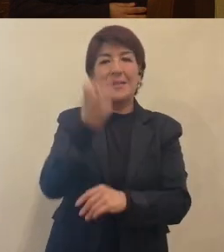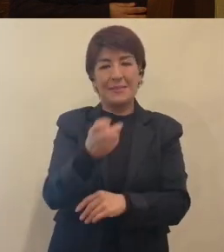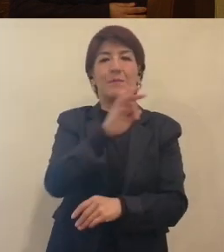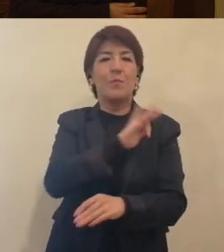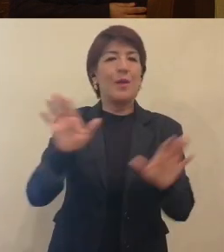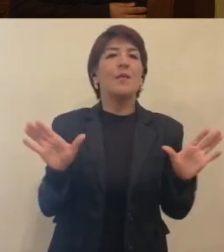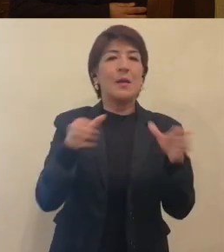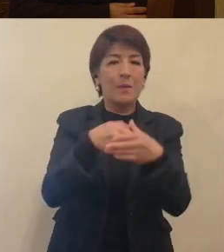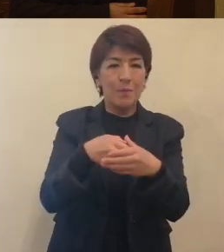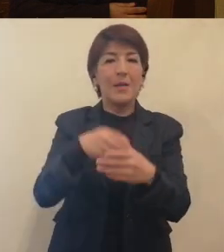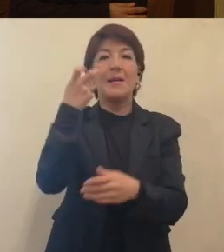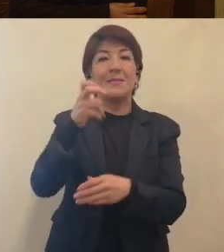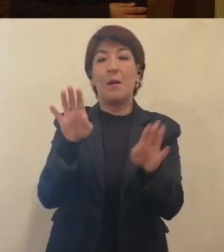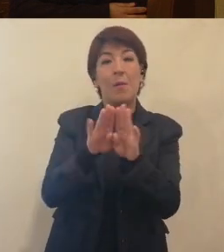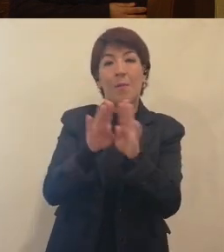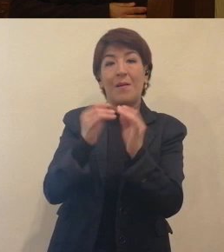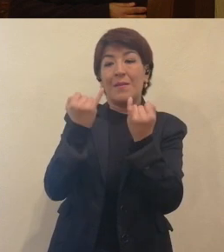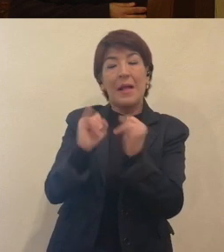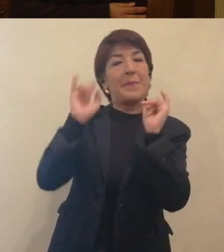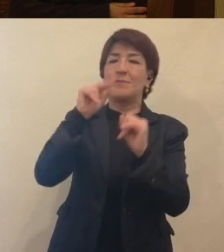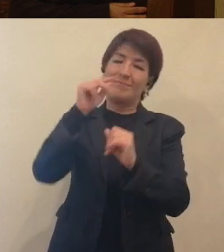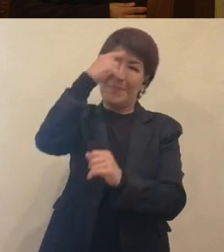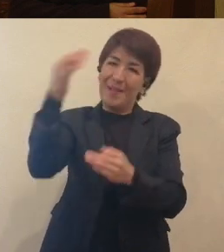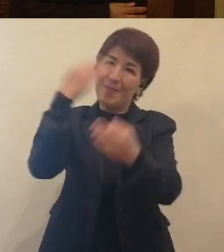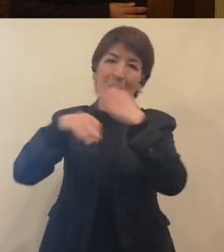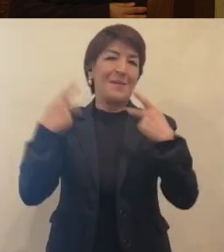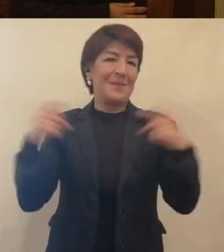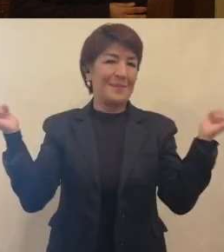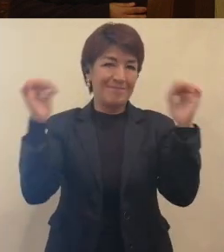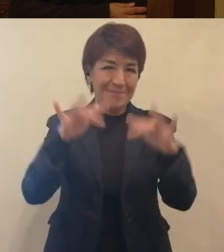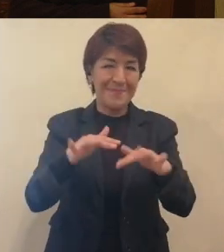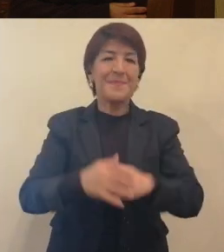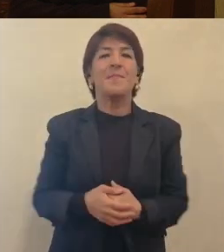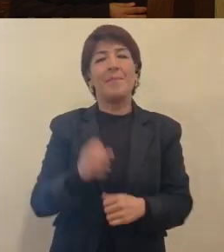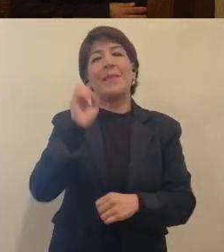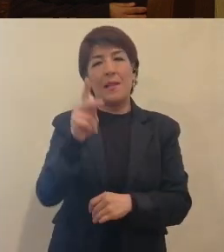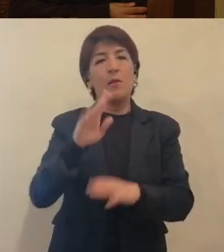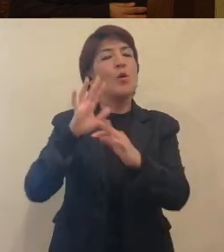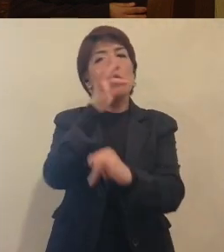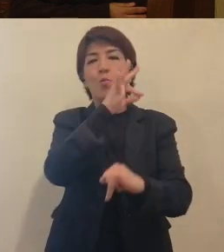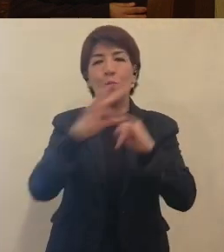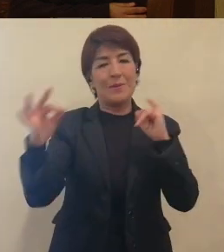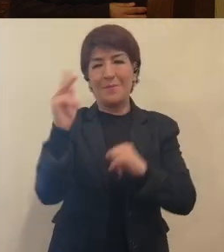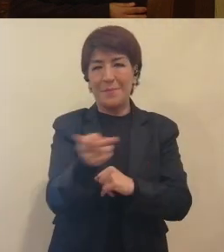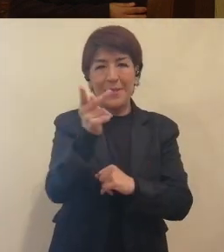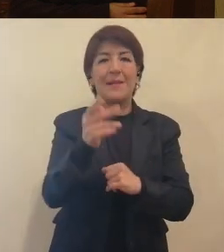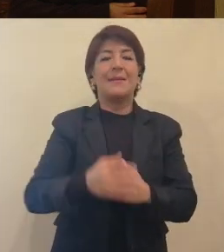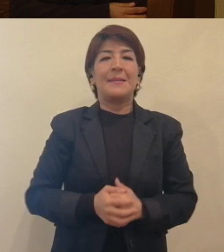Así es como se hace comunidad, o no es como exclusiva, sino para toda la gente. Ok. Y bueno, por último,